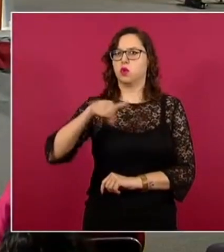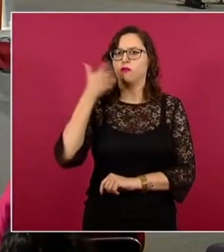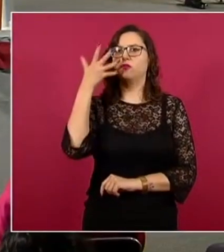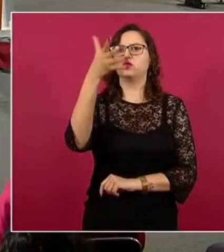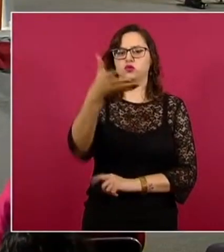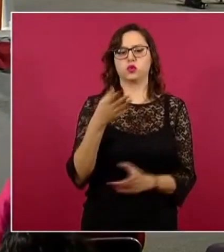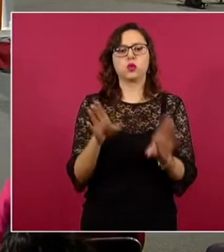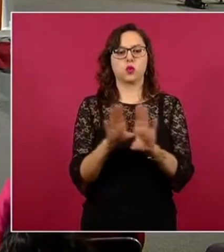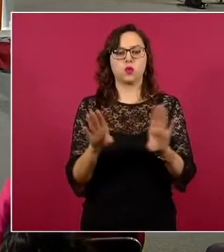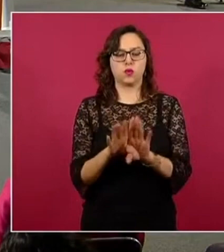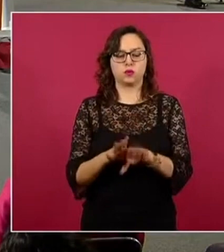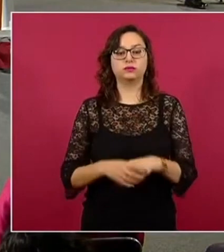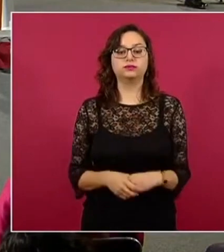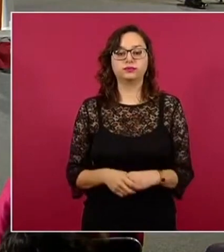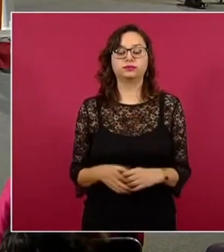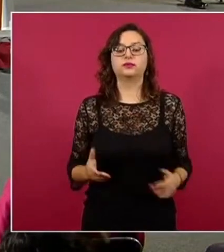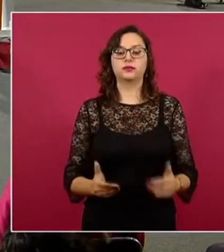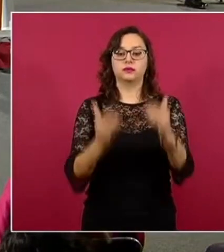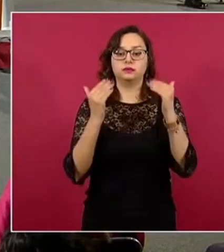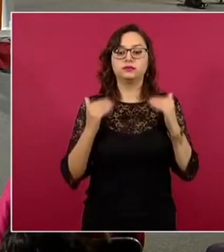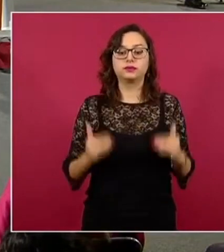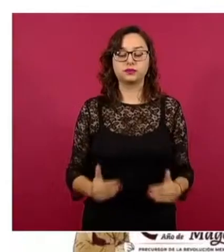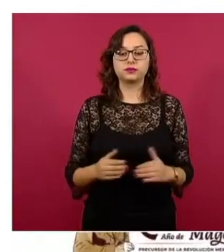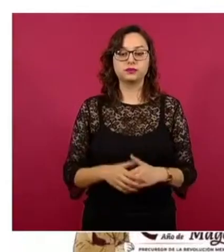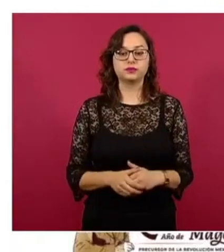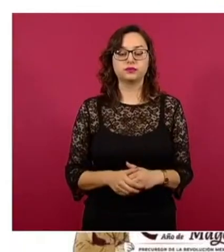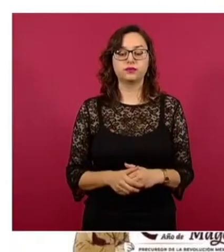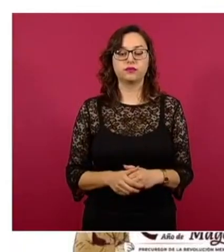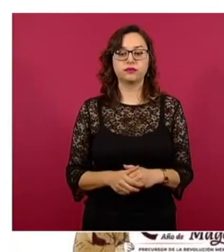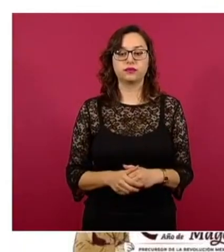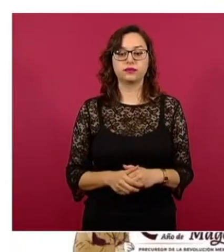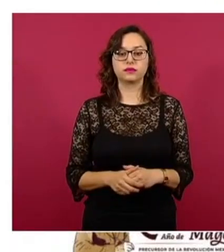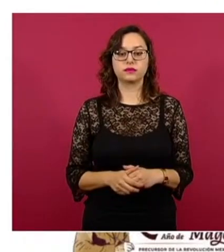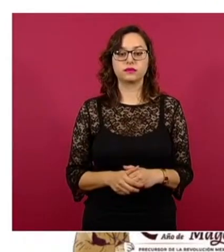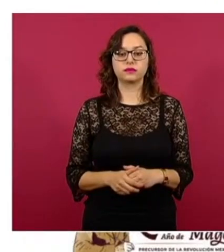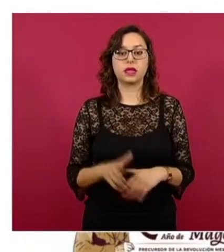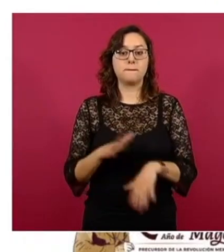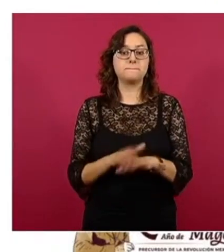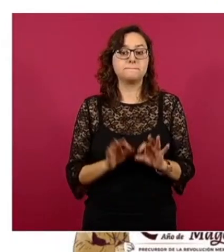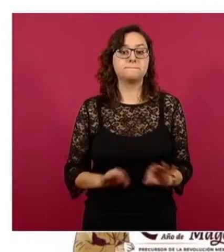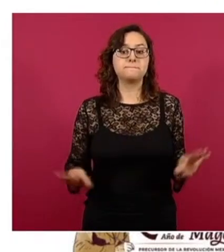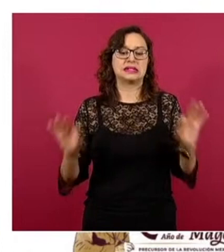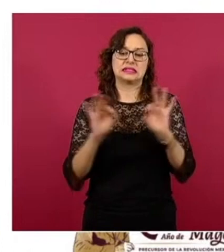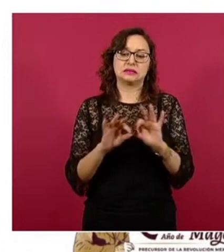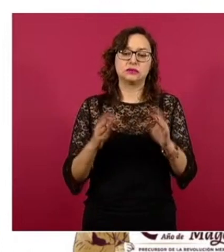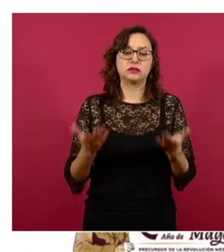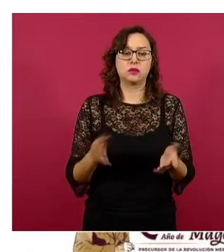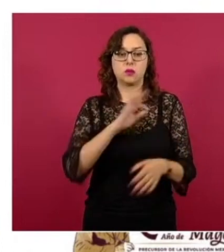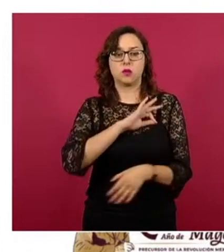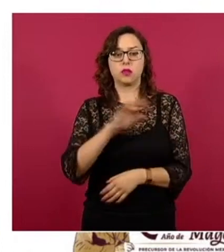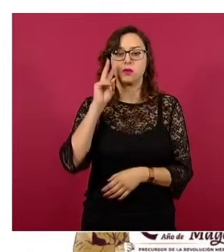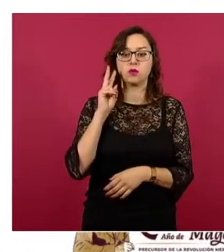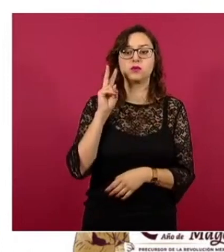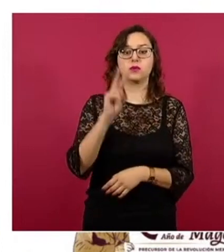por favor. Como decía, en los impactos importantes o más destacables, más lamentables también de la